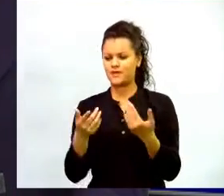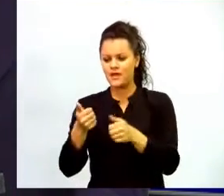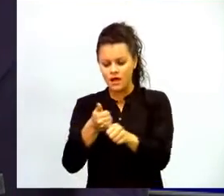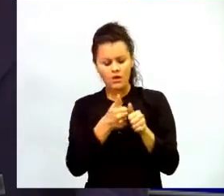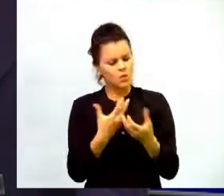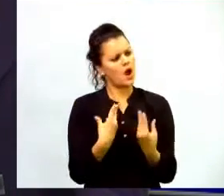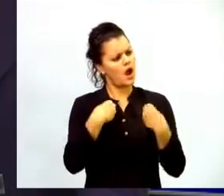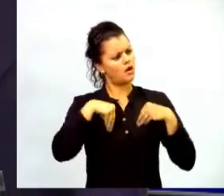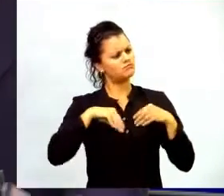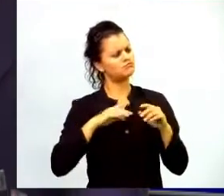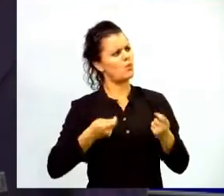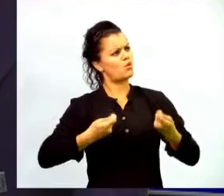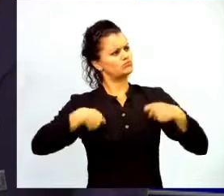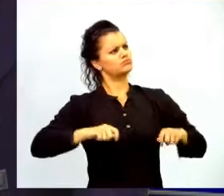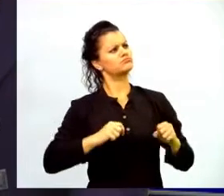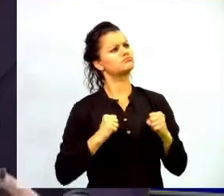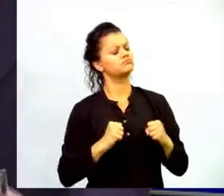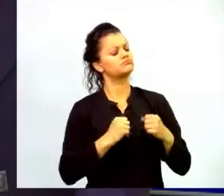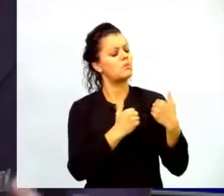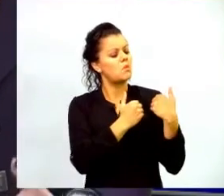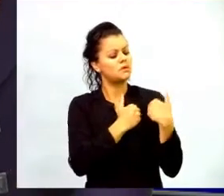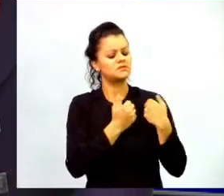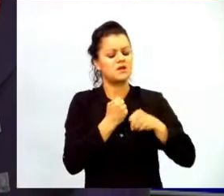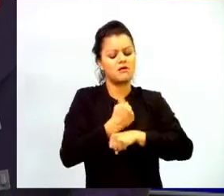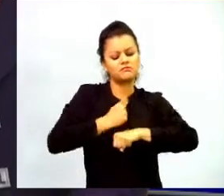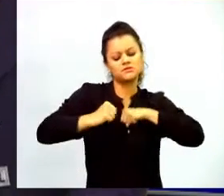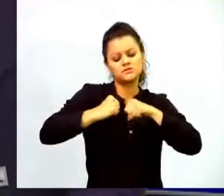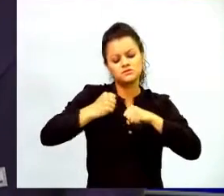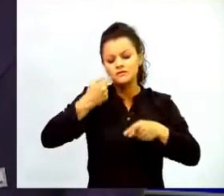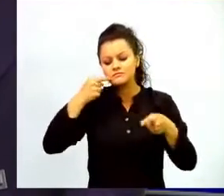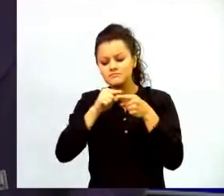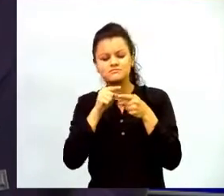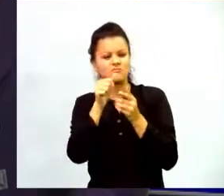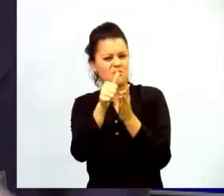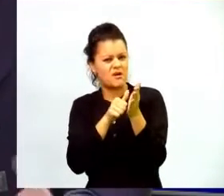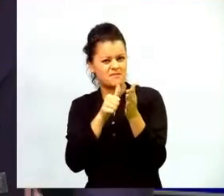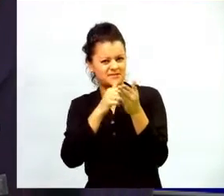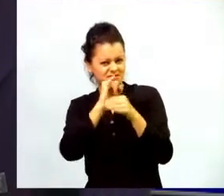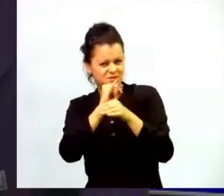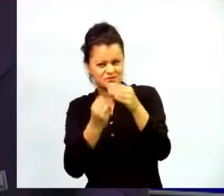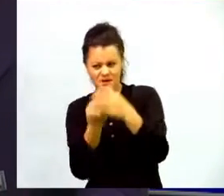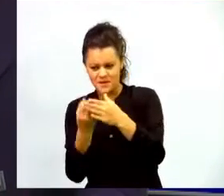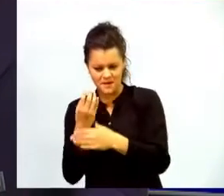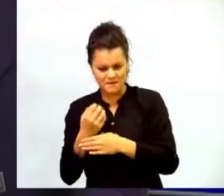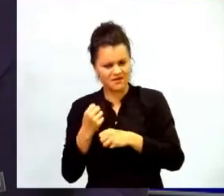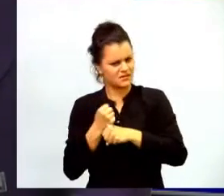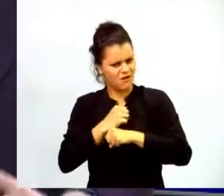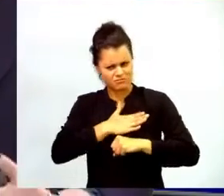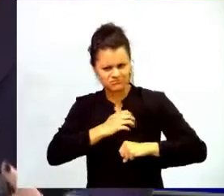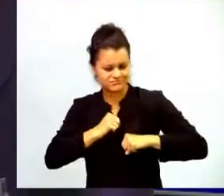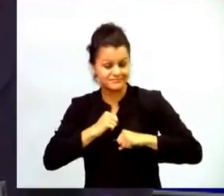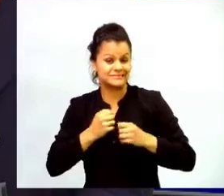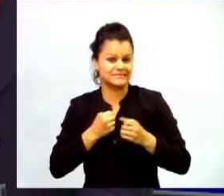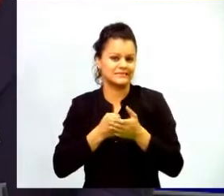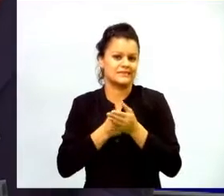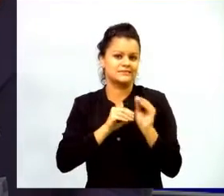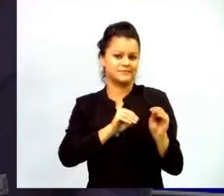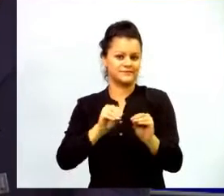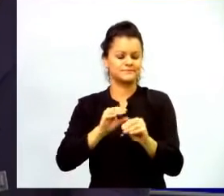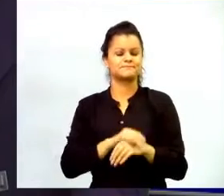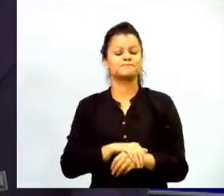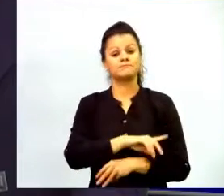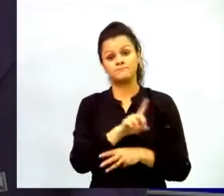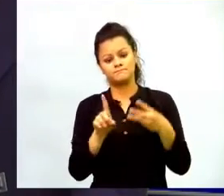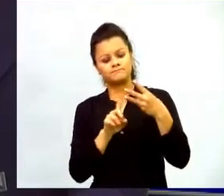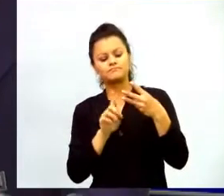para trabajar alrededor de los programas institucionales que se generan. Otro frente es la gestión. ¿Cómo se institucionaliza